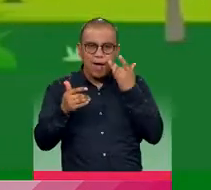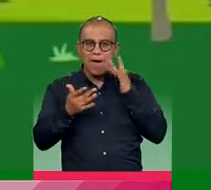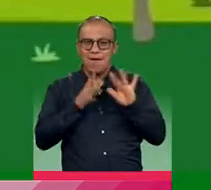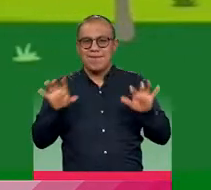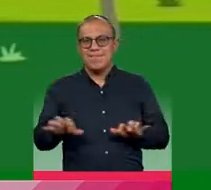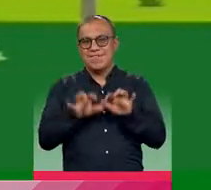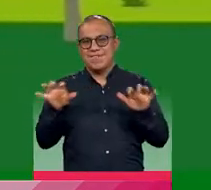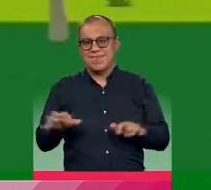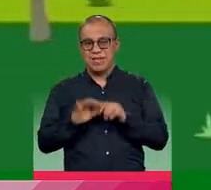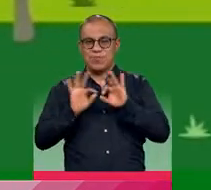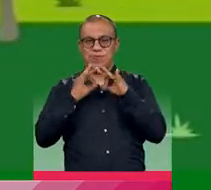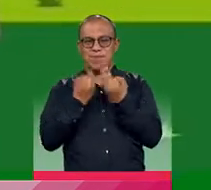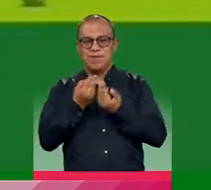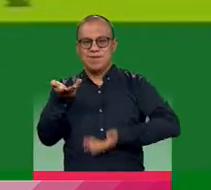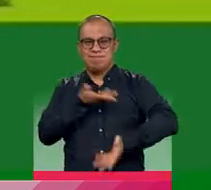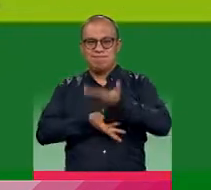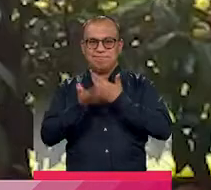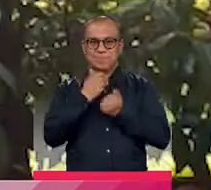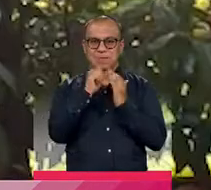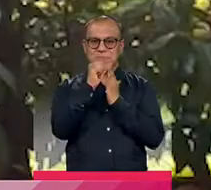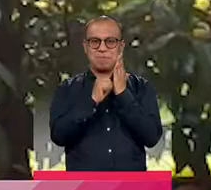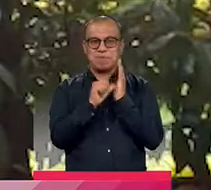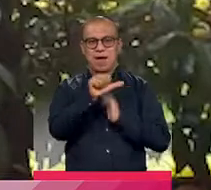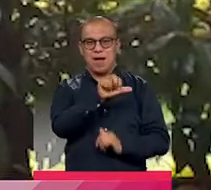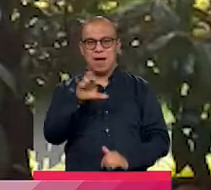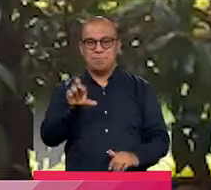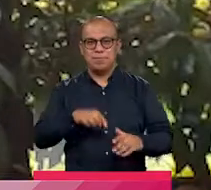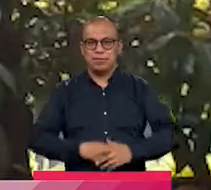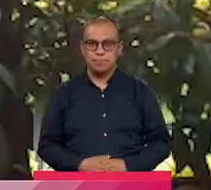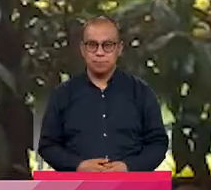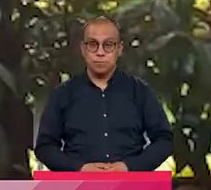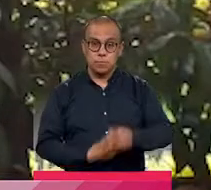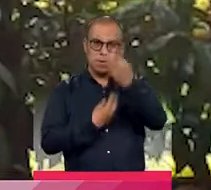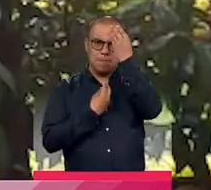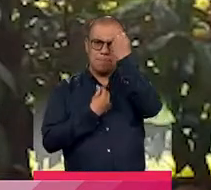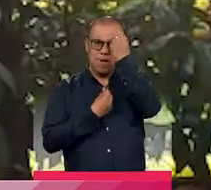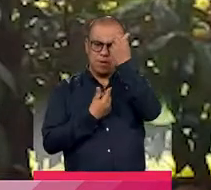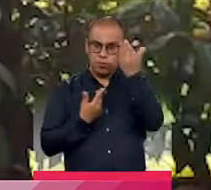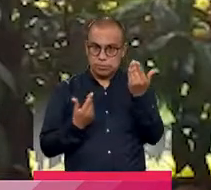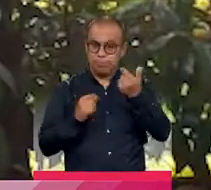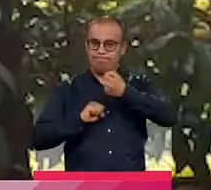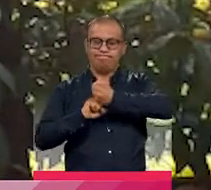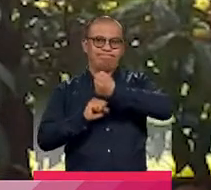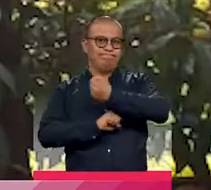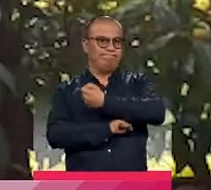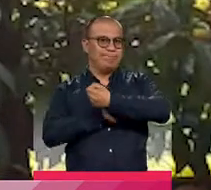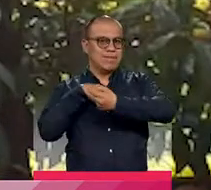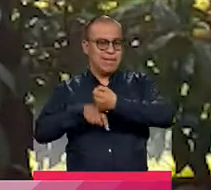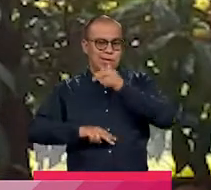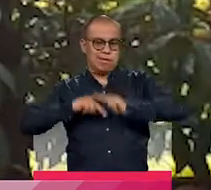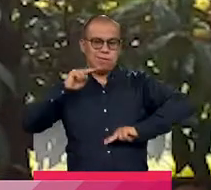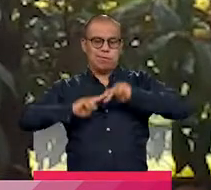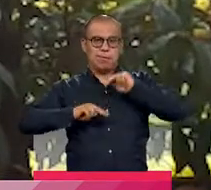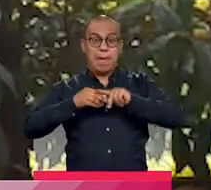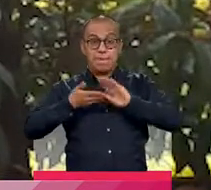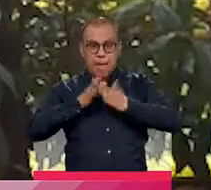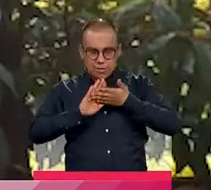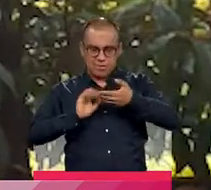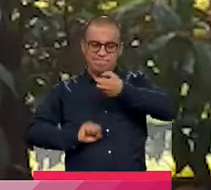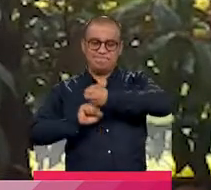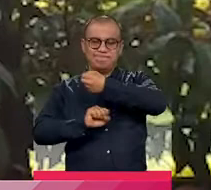compartan en familia de esta aplicación. Valores que son la base fundamental de la construcción de la paz,